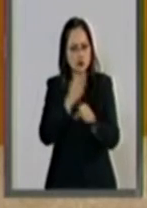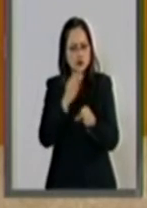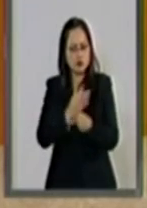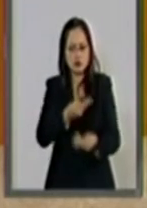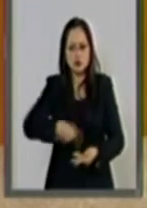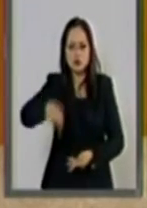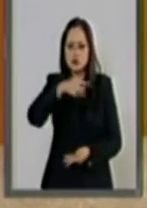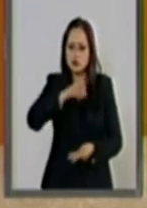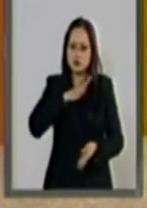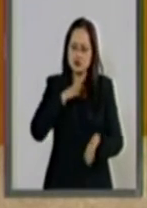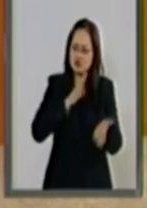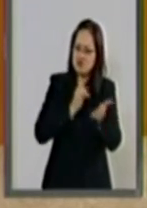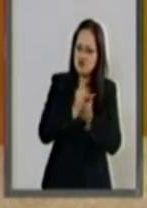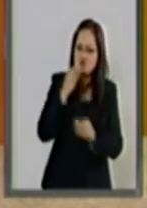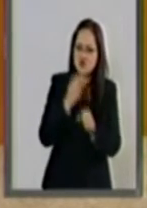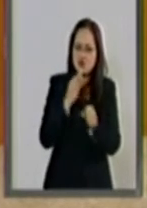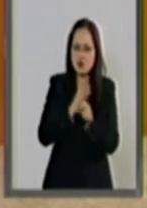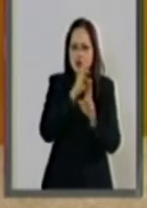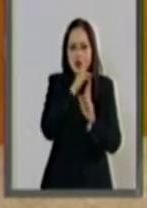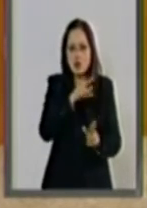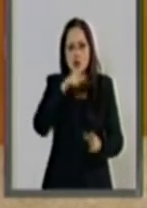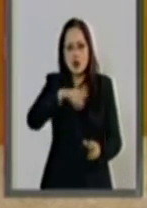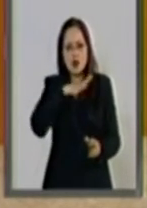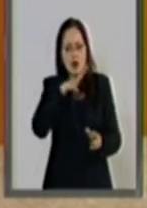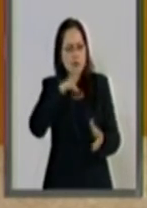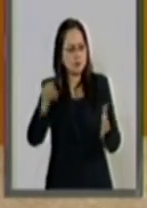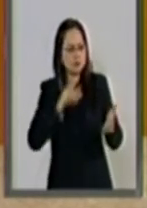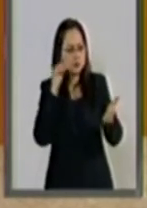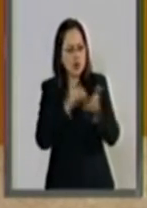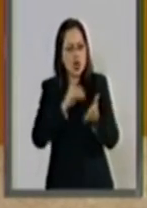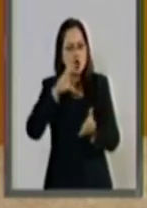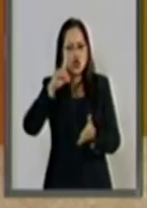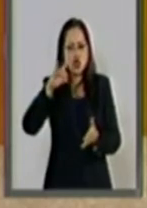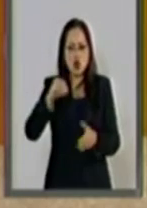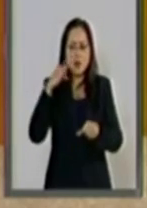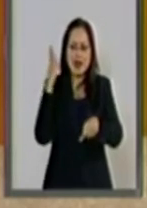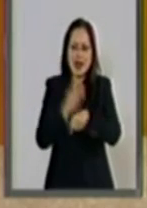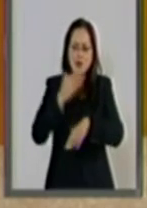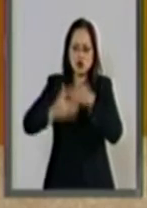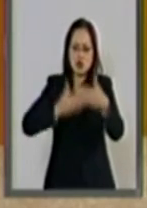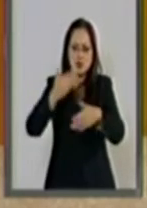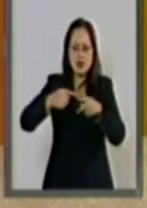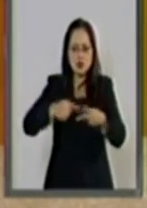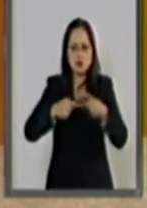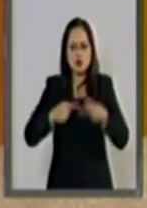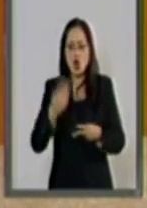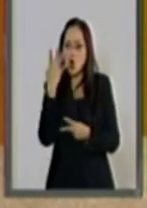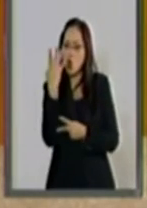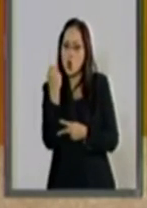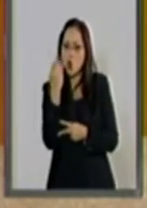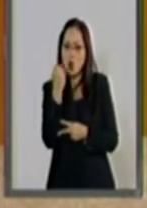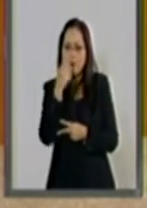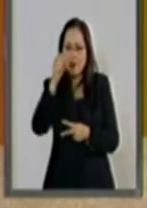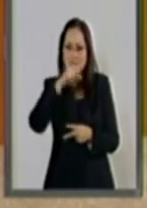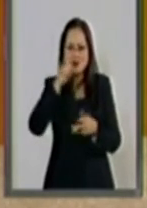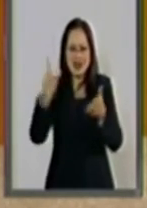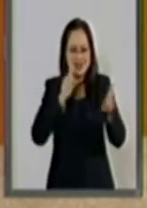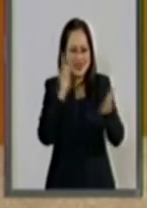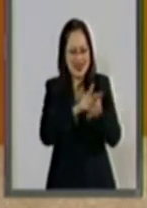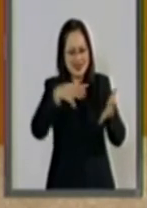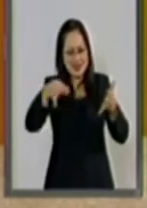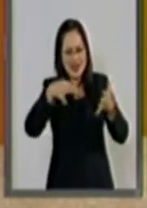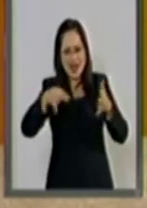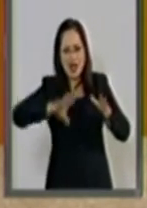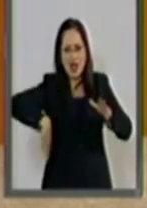consideración plantea reformas al Código Nacional de Procedimientos Penales y nueve ordenamientos legales más, que ya los